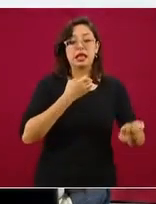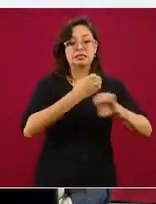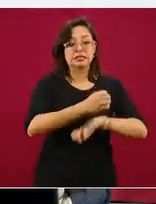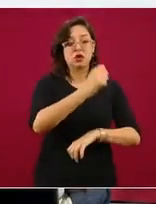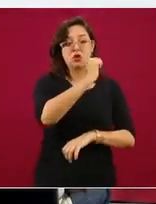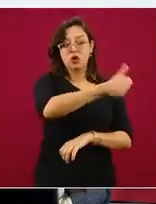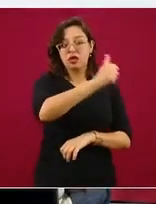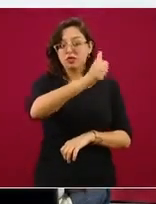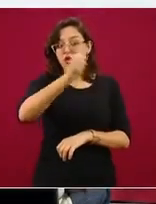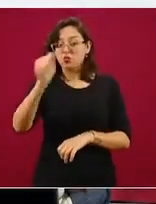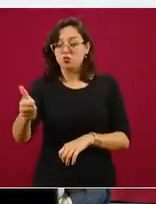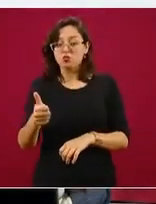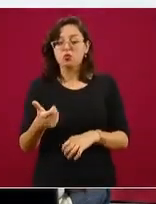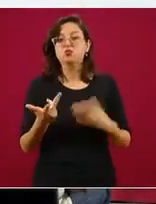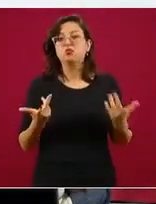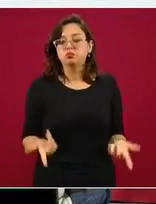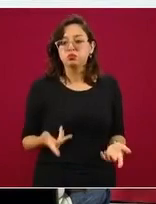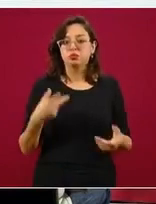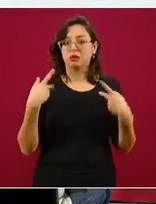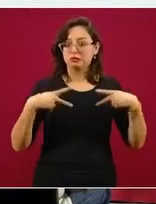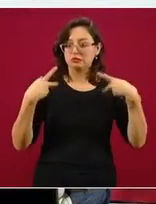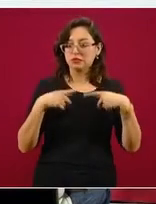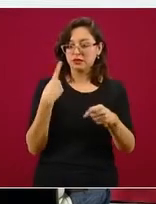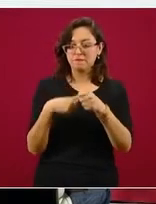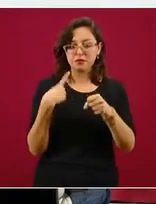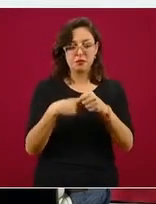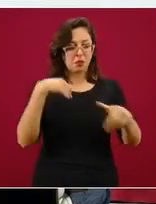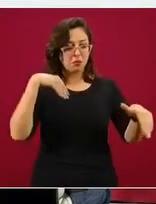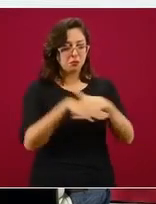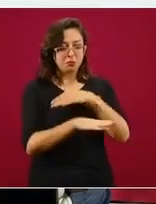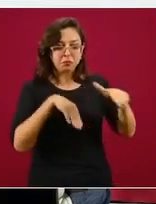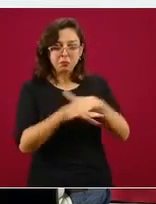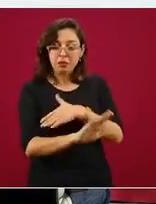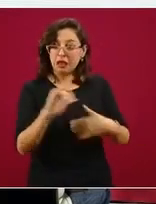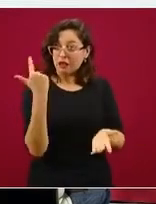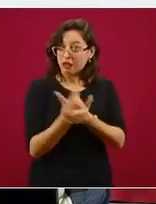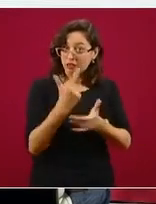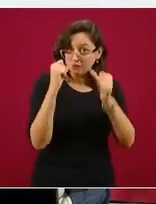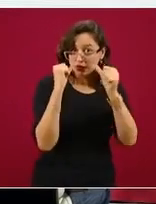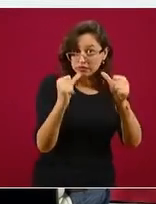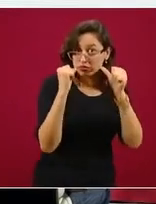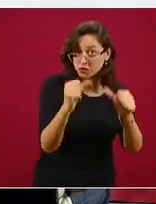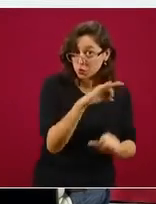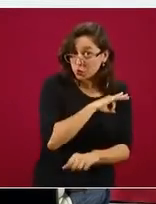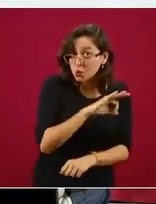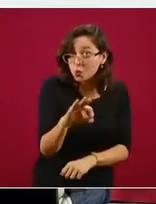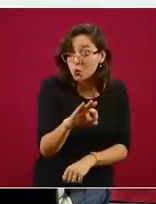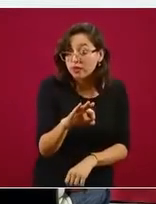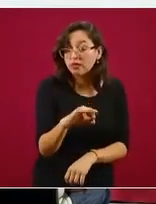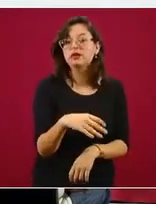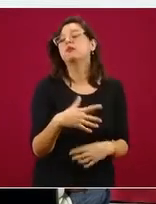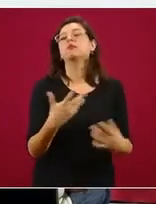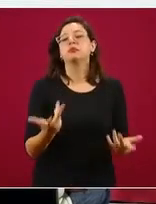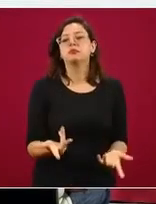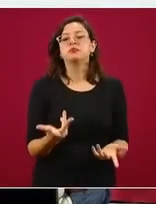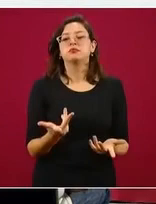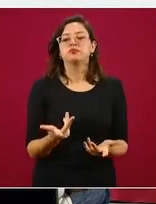para dar respuesta a los casos graves que se estén